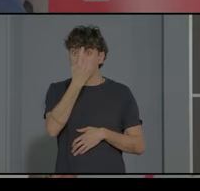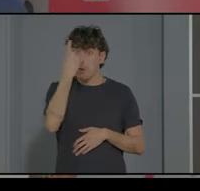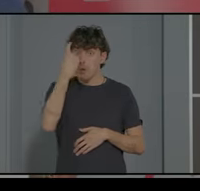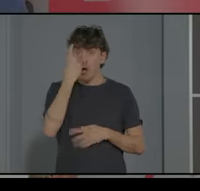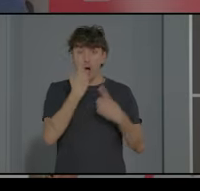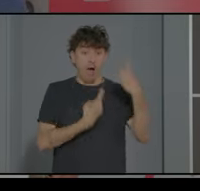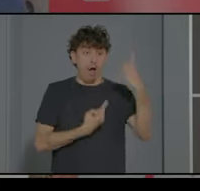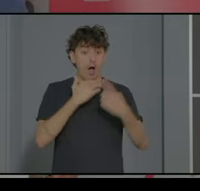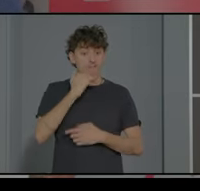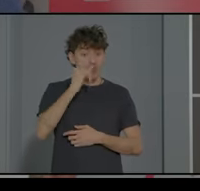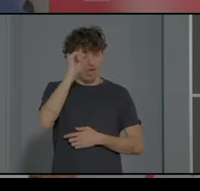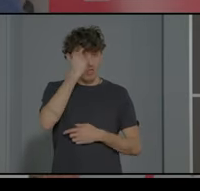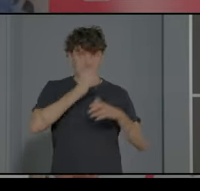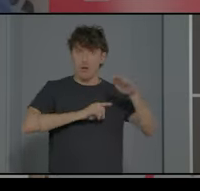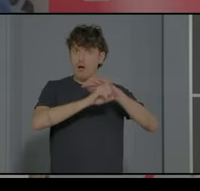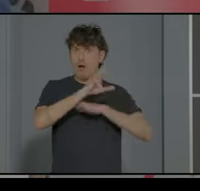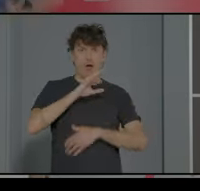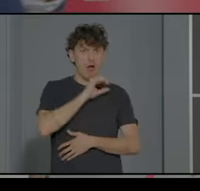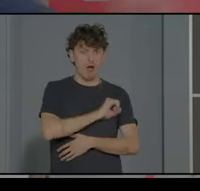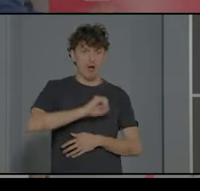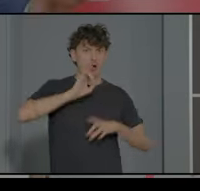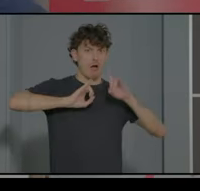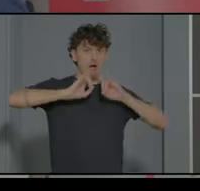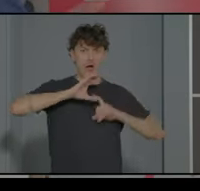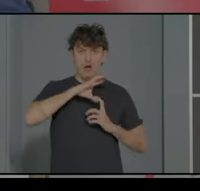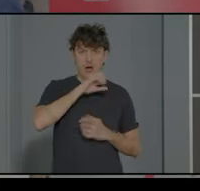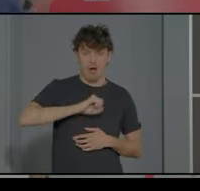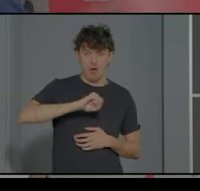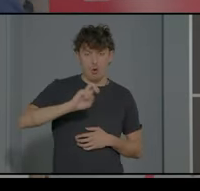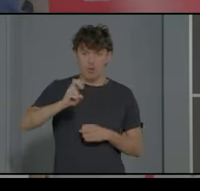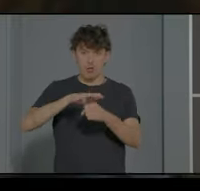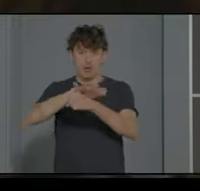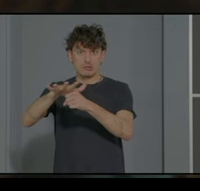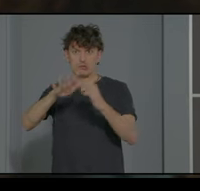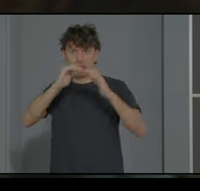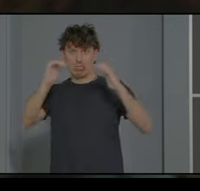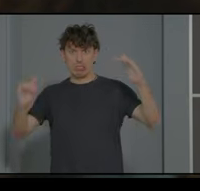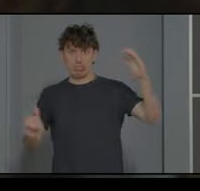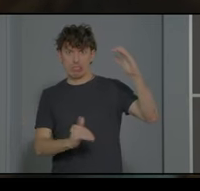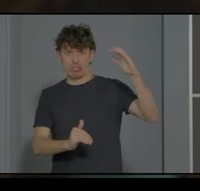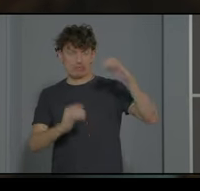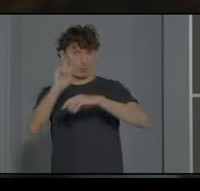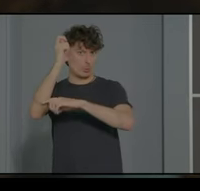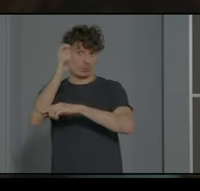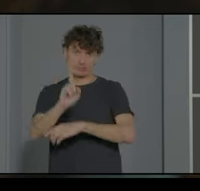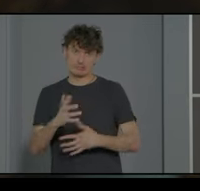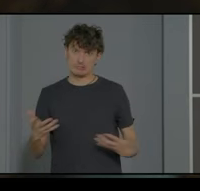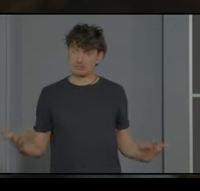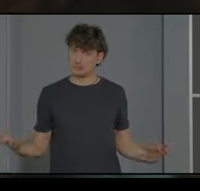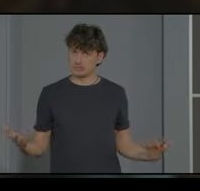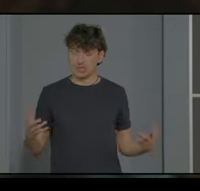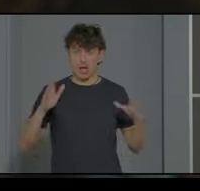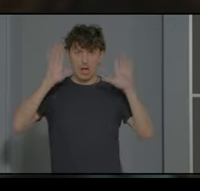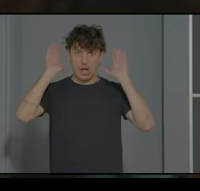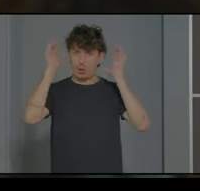unas habilidades y que esas habilidades no se pongan en juego en otros ámbitos, áreas o no se generalicen? Bueno, esa es la expresión del